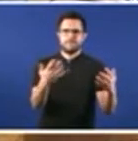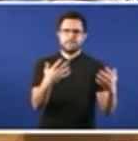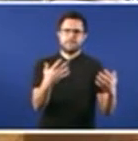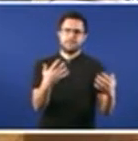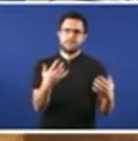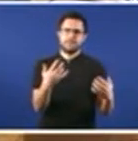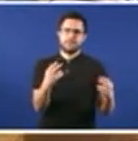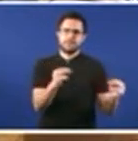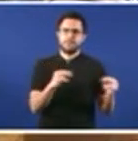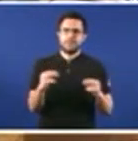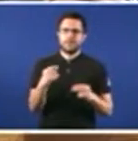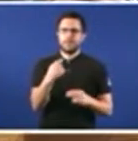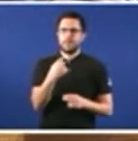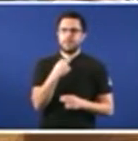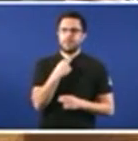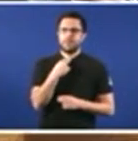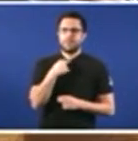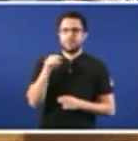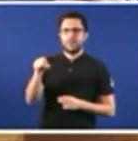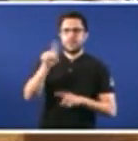Señor Jorquera, vai arrematando